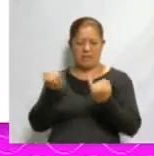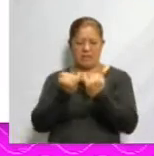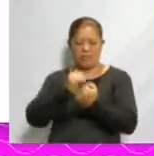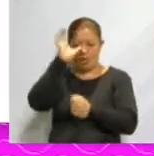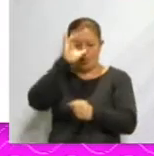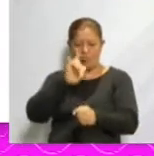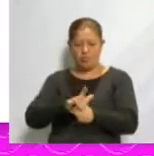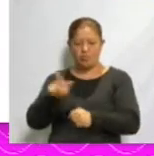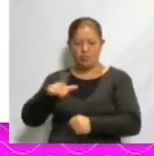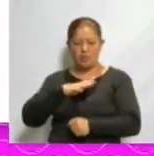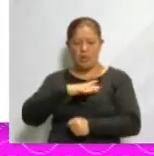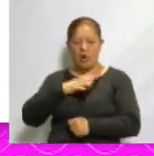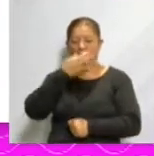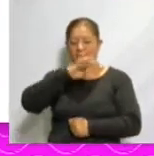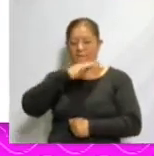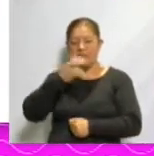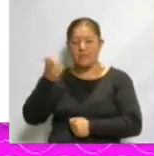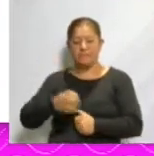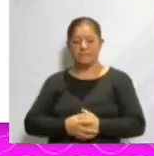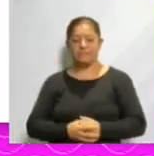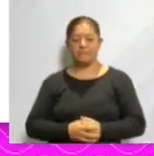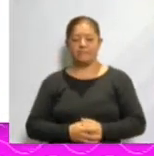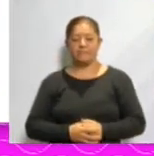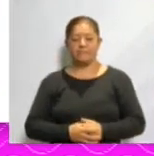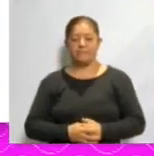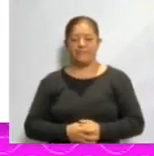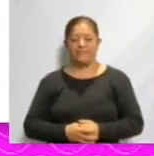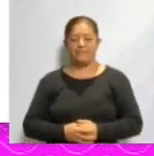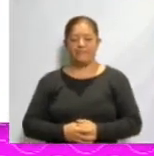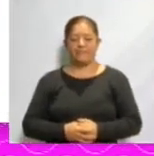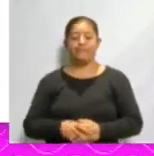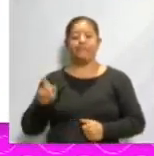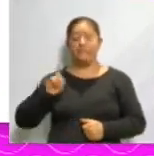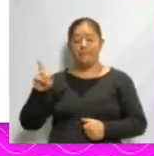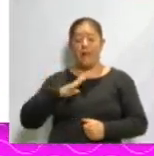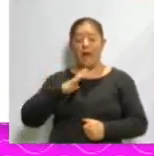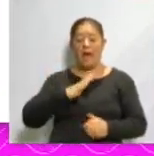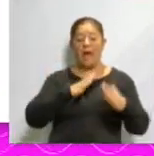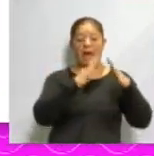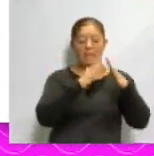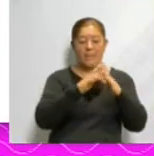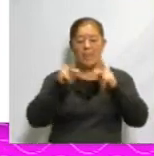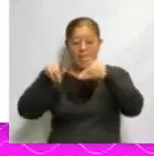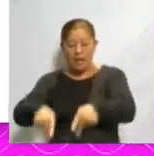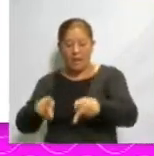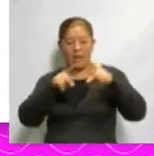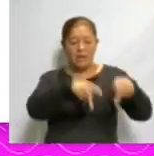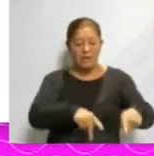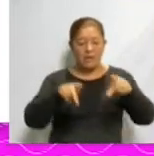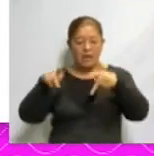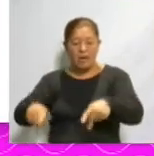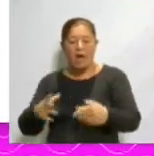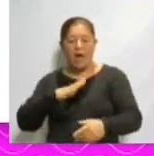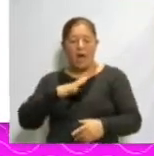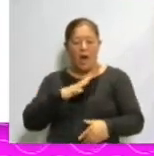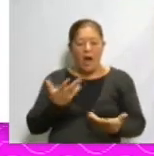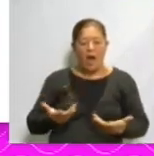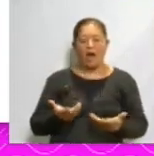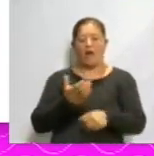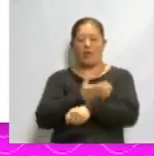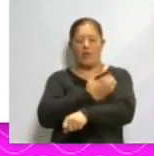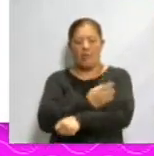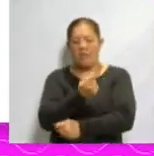centerpiece of this celebration. These are built in homes and cemeteries and are full of marigolds, family photos, food,